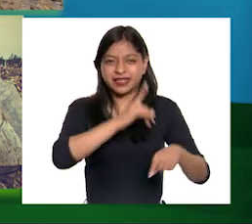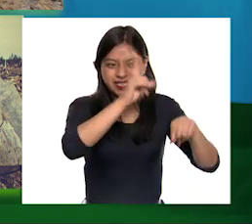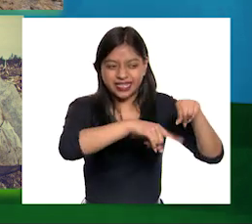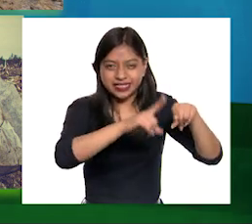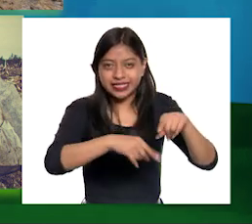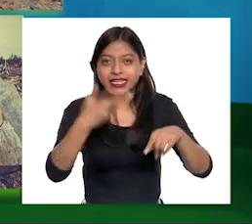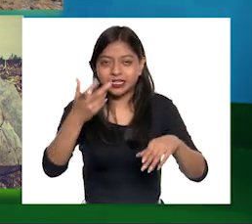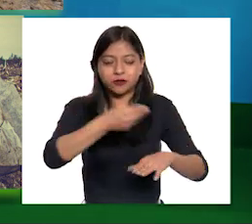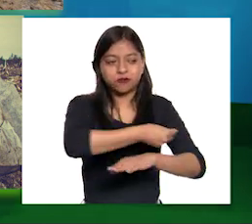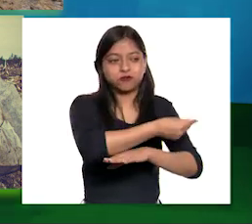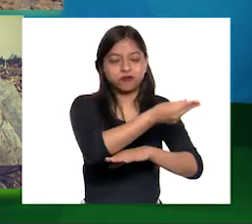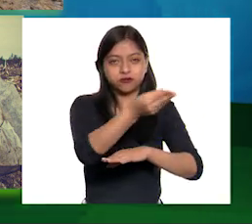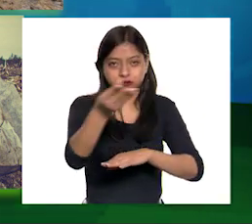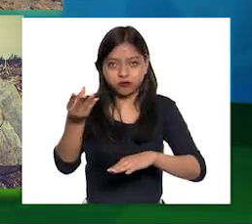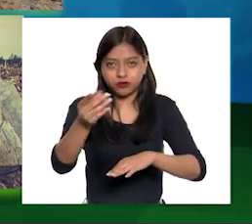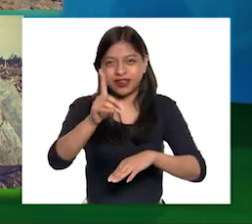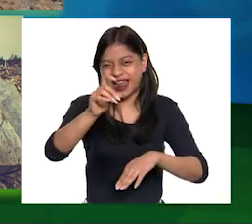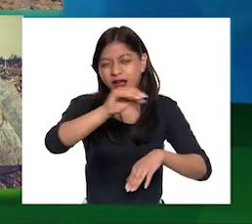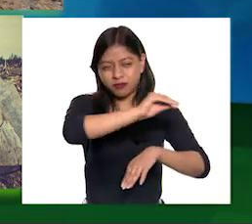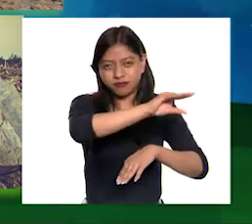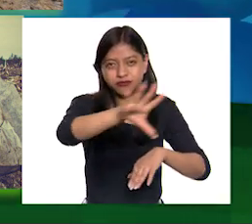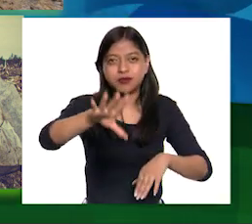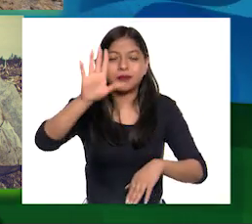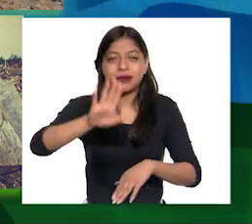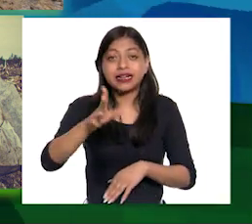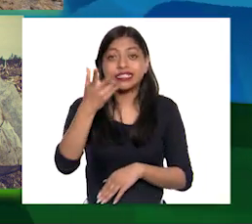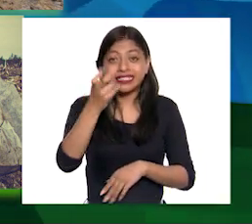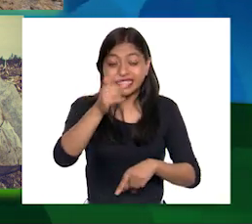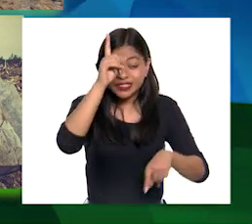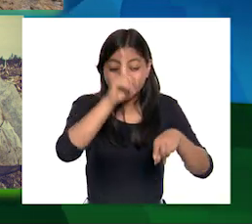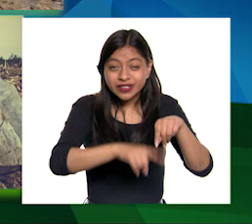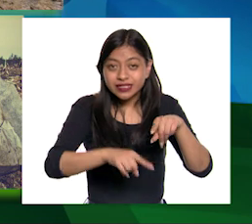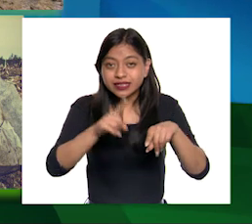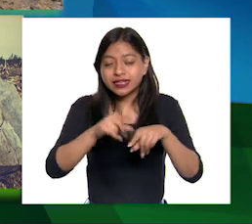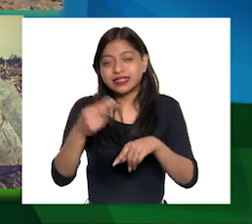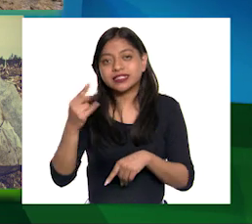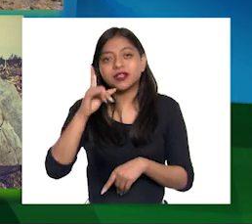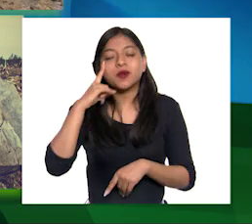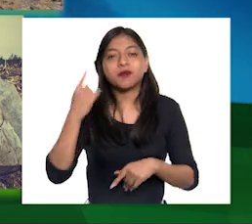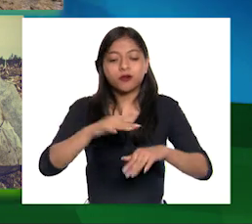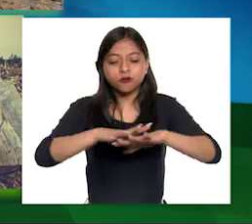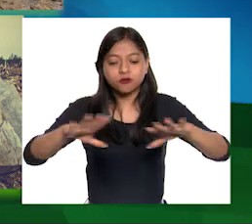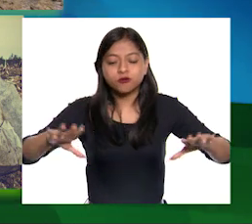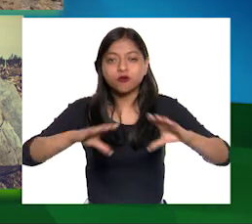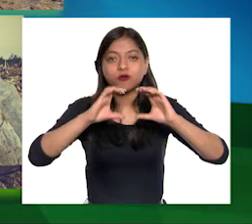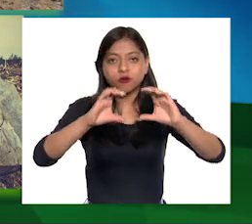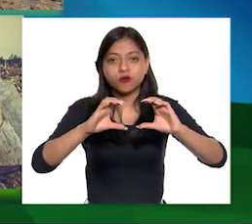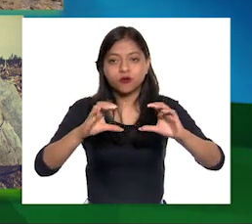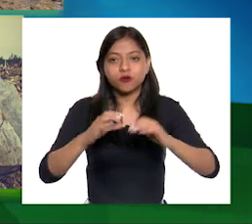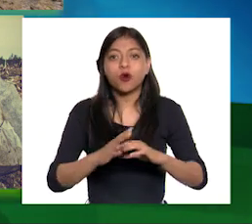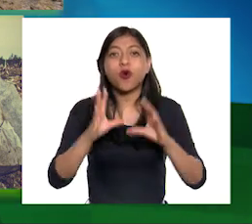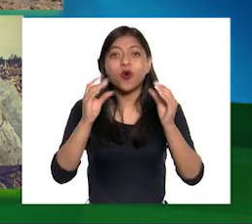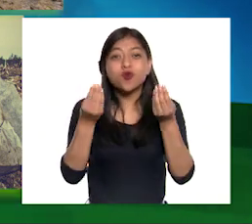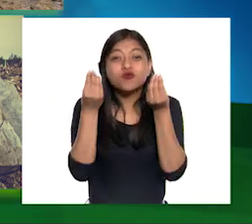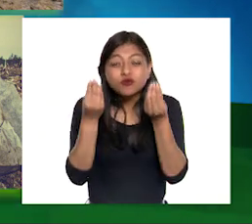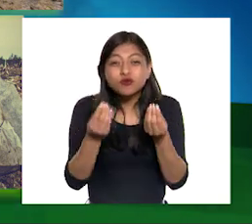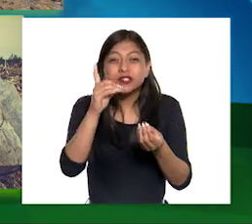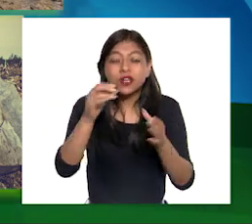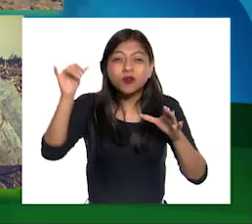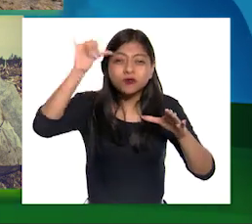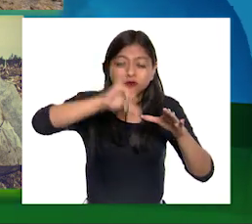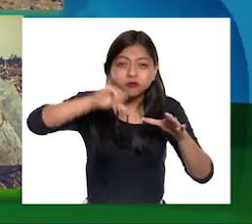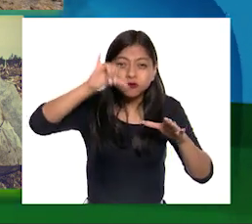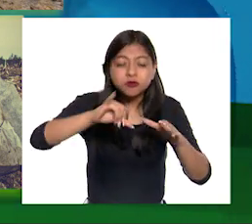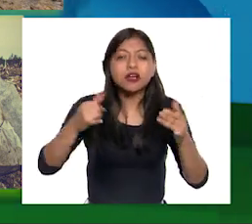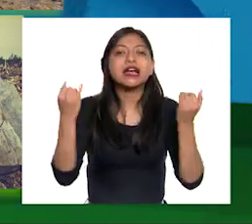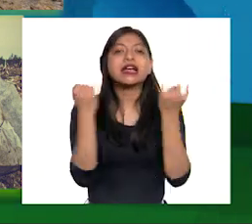industria convertir desechos químicos directamente en el suelo o al agua La construcción de carreteras